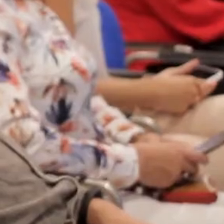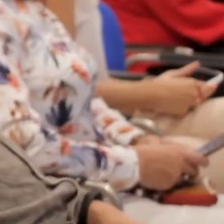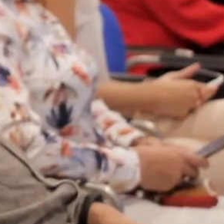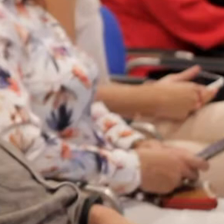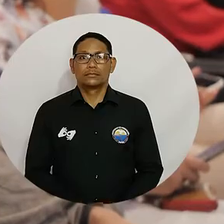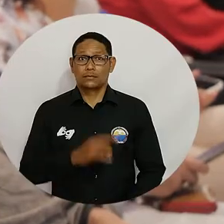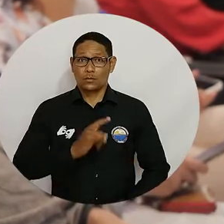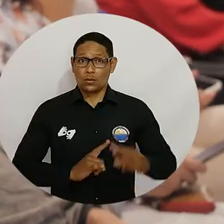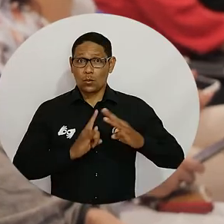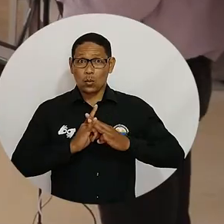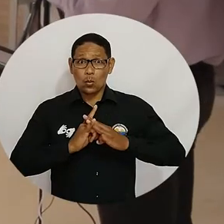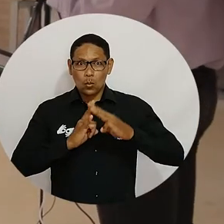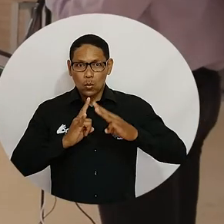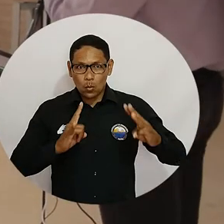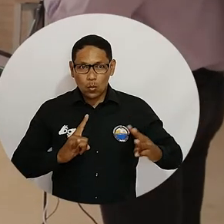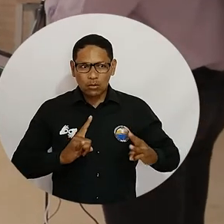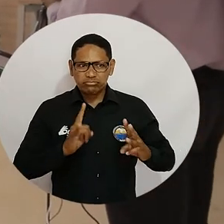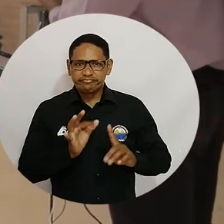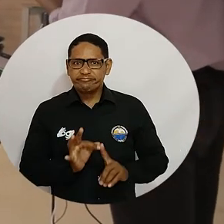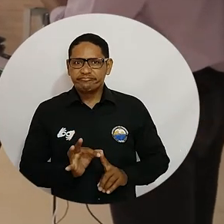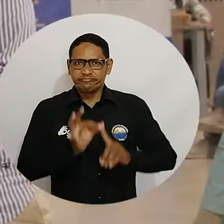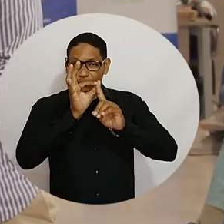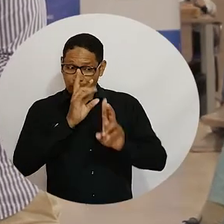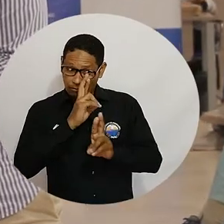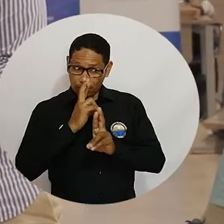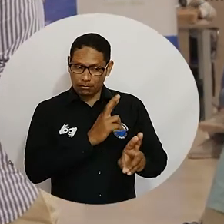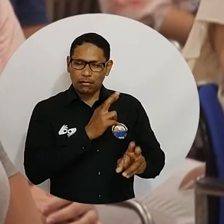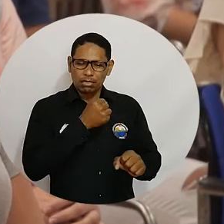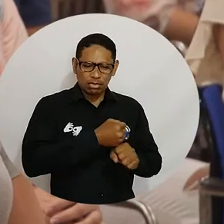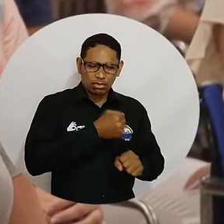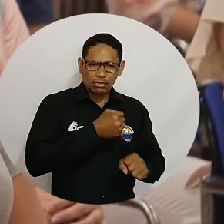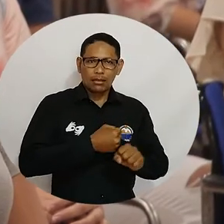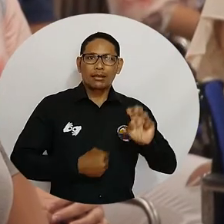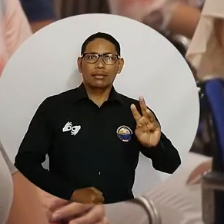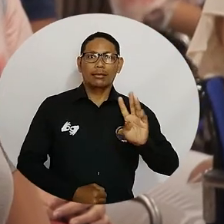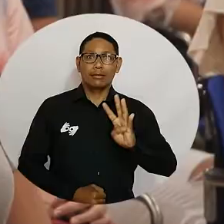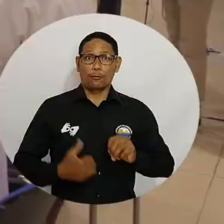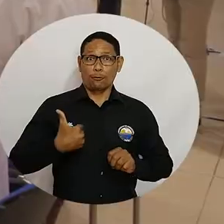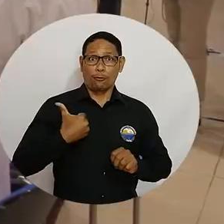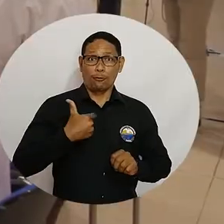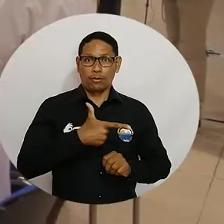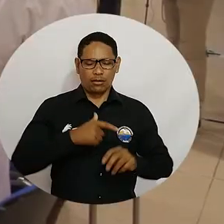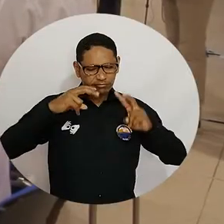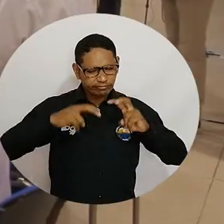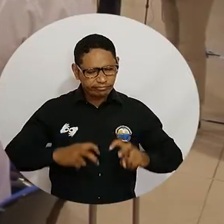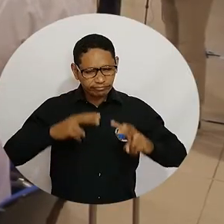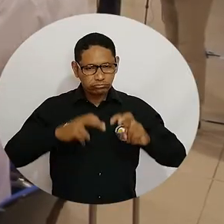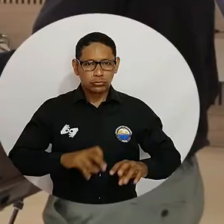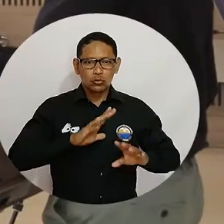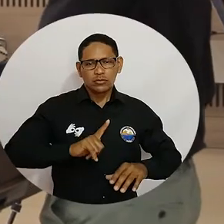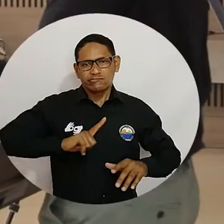La Universidad del Magdalena realizó un acto especial de reconocimiento al trabajo de 34 jóvenes investigadores,